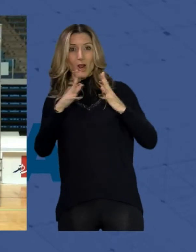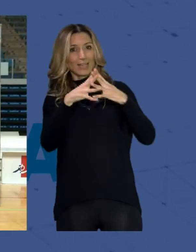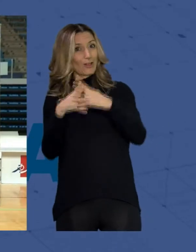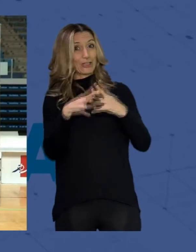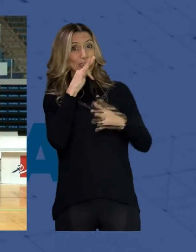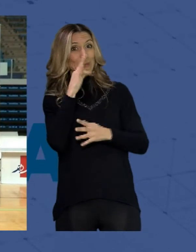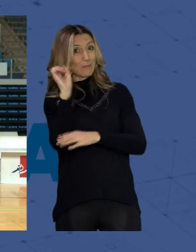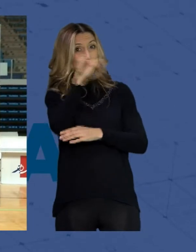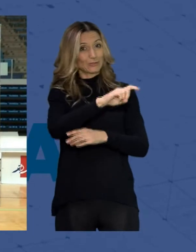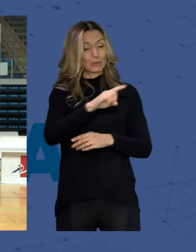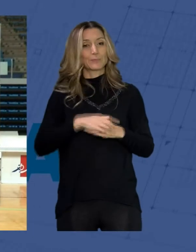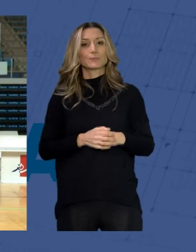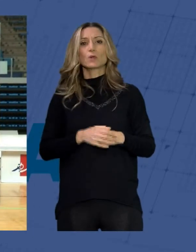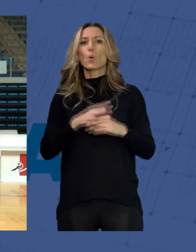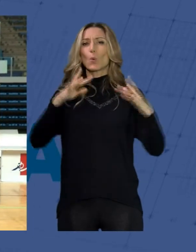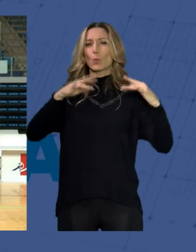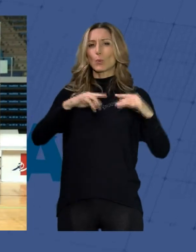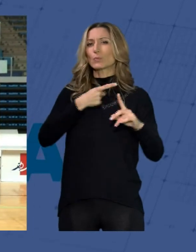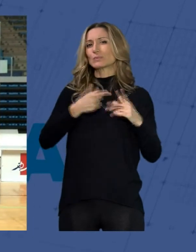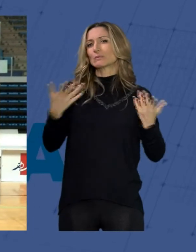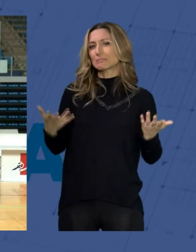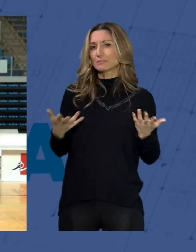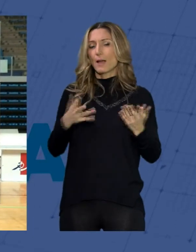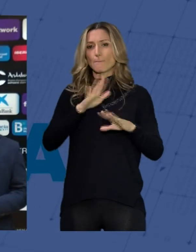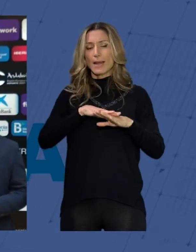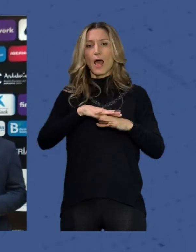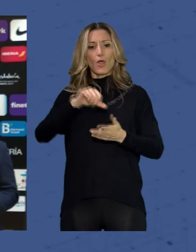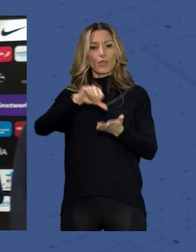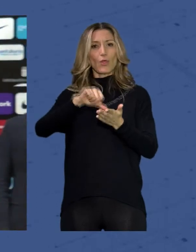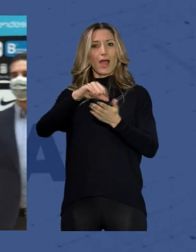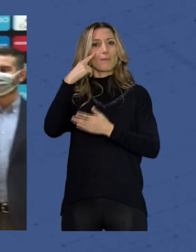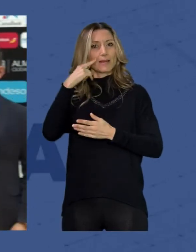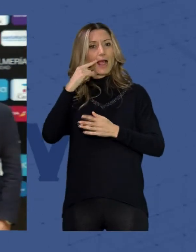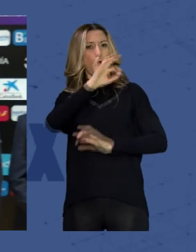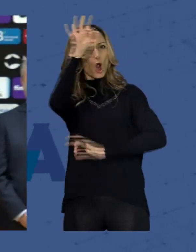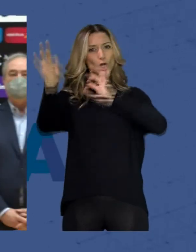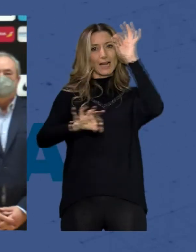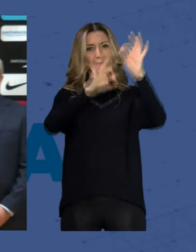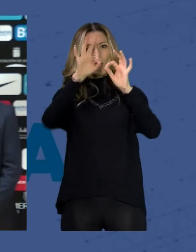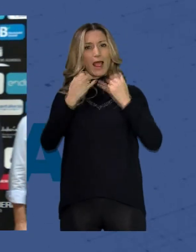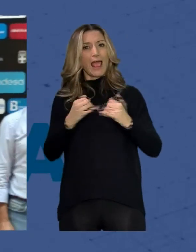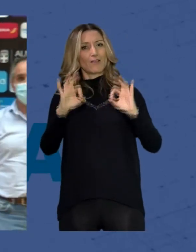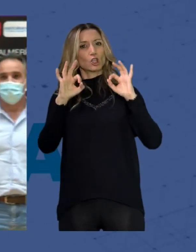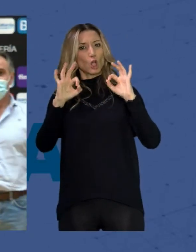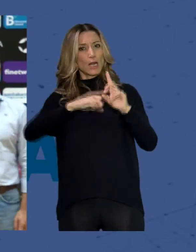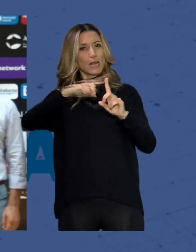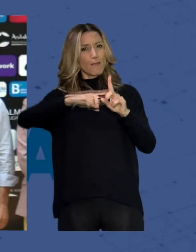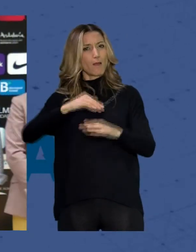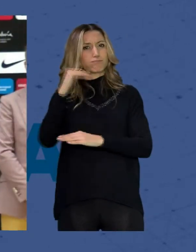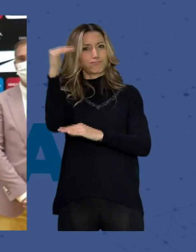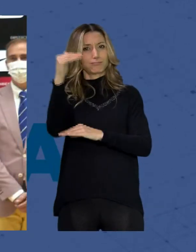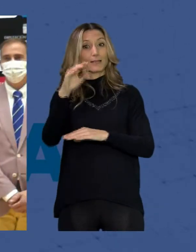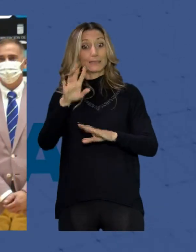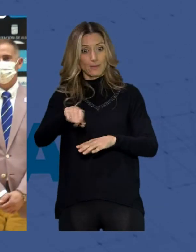un partido que servirá para consolidar a la ciudad de Almería como organizadora de eventos deportivos de gran nivel y a su vez traer